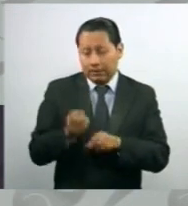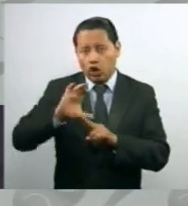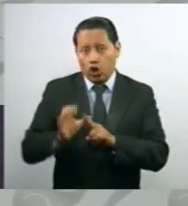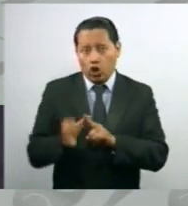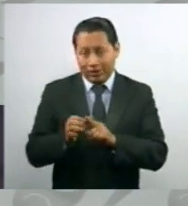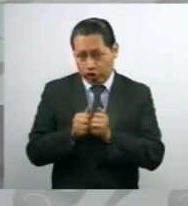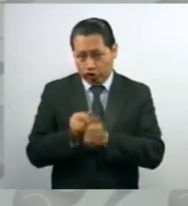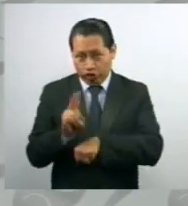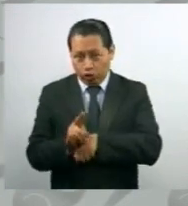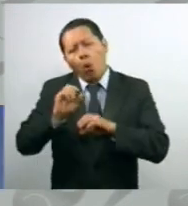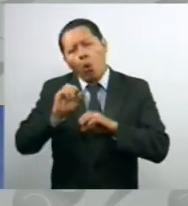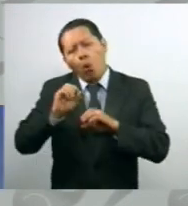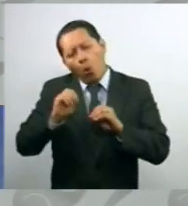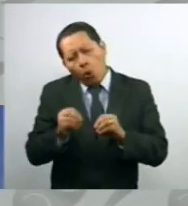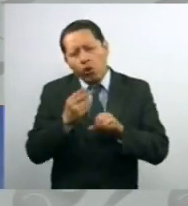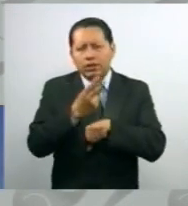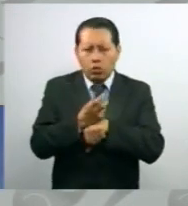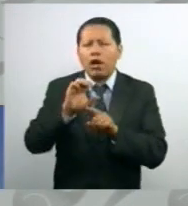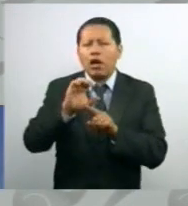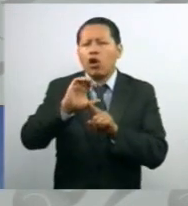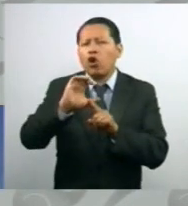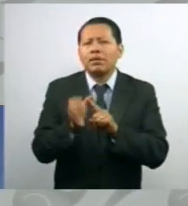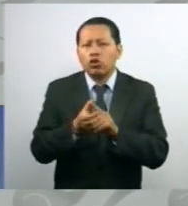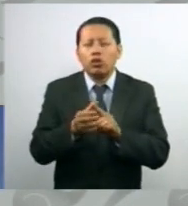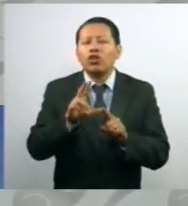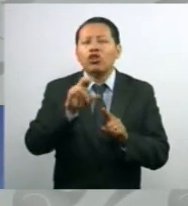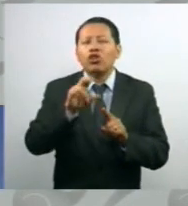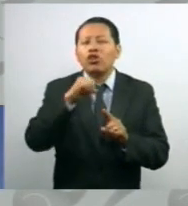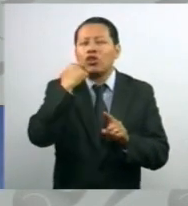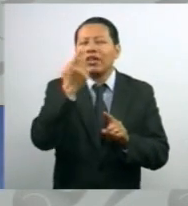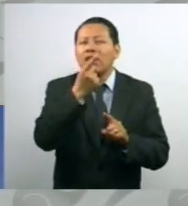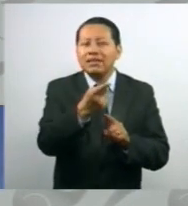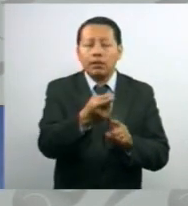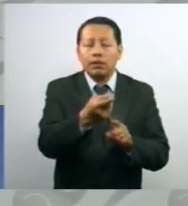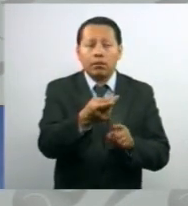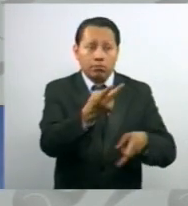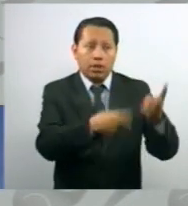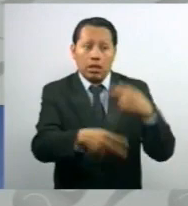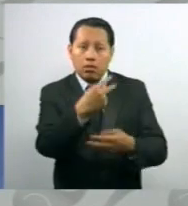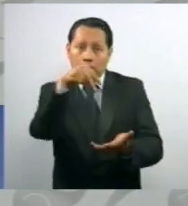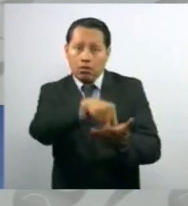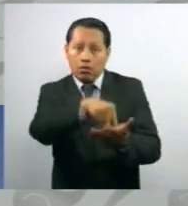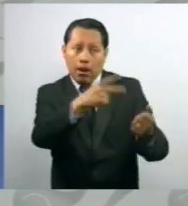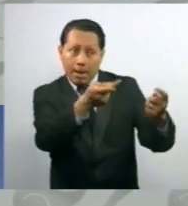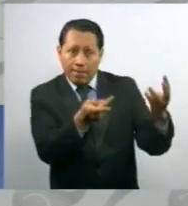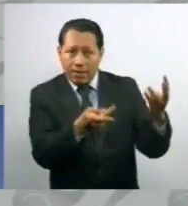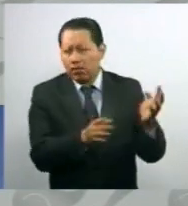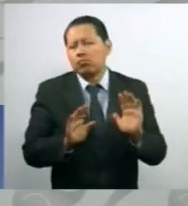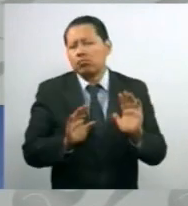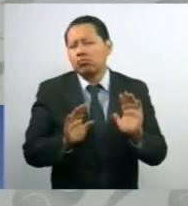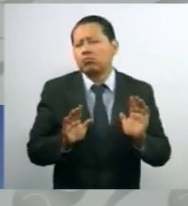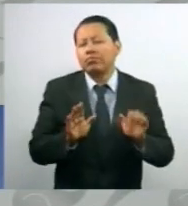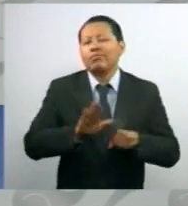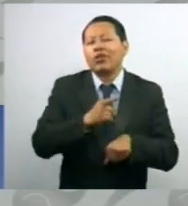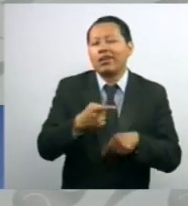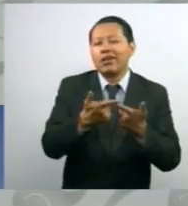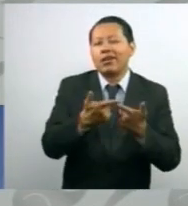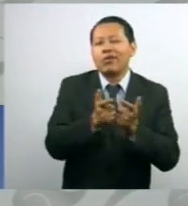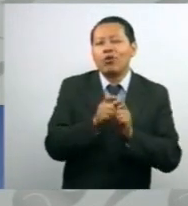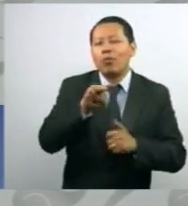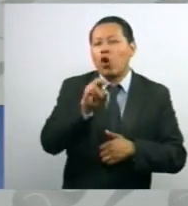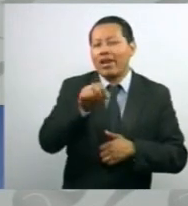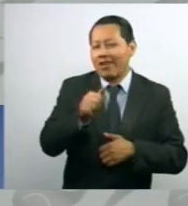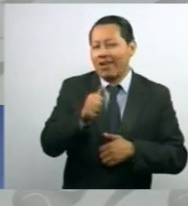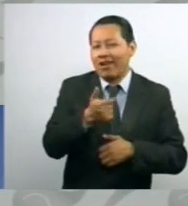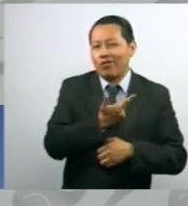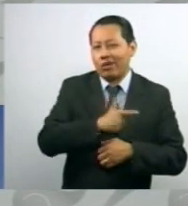o con la segunda comisión. Y no le quiero llamar comparecencia, porque eso como que no le gusta a Morena y a sus aliados. Una reunión de trabajo